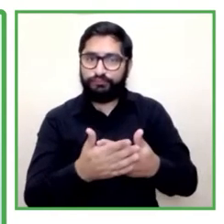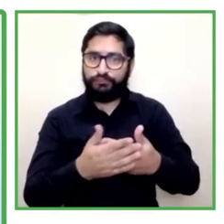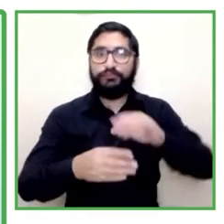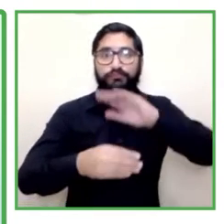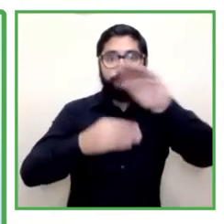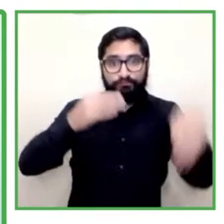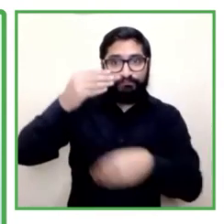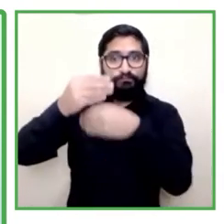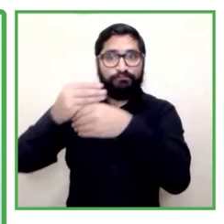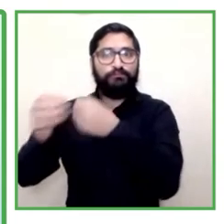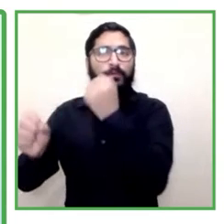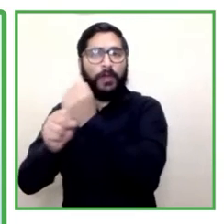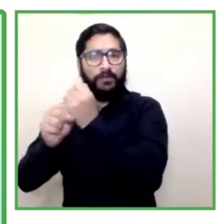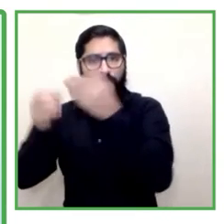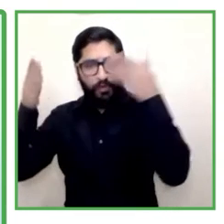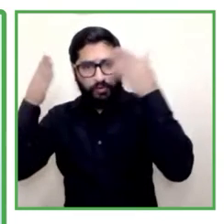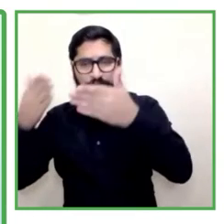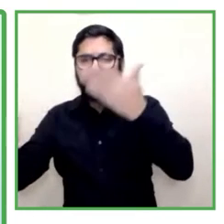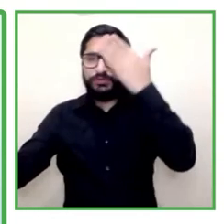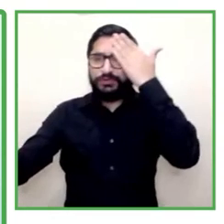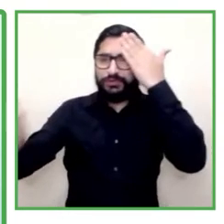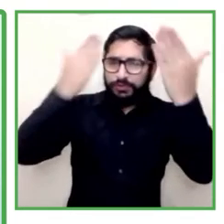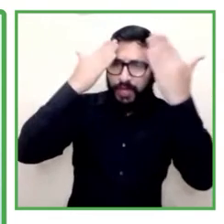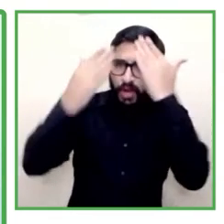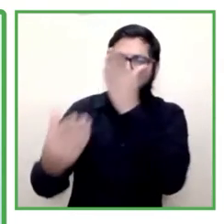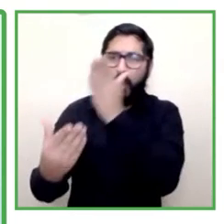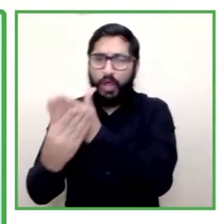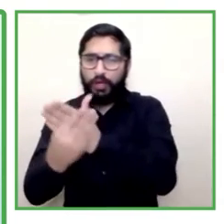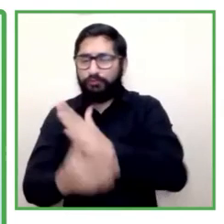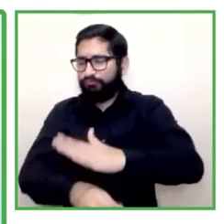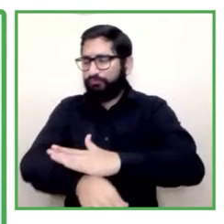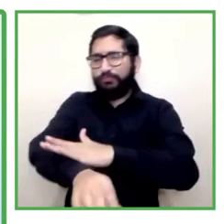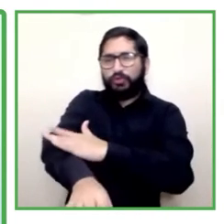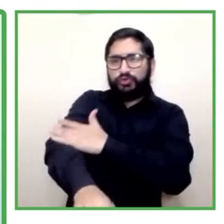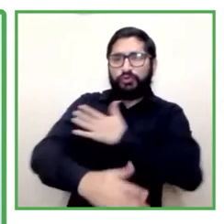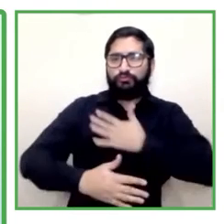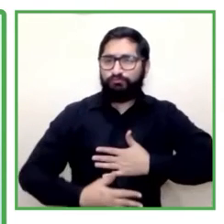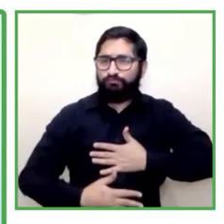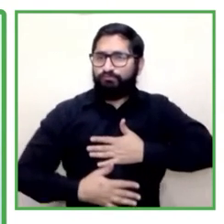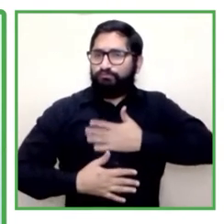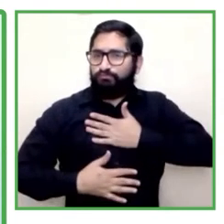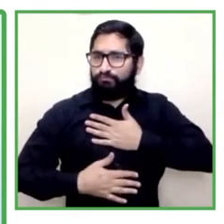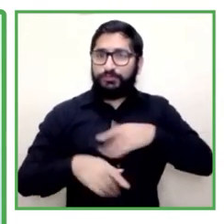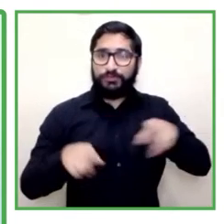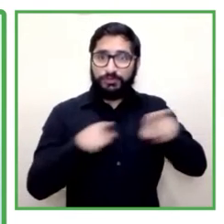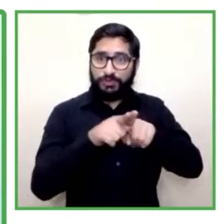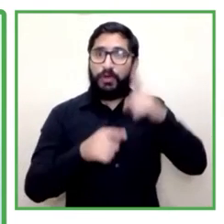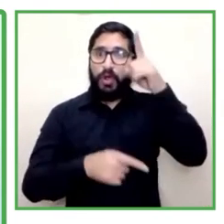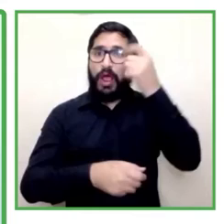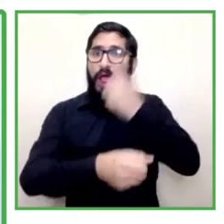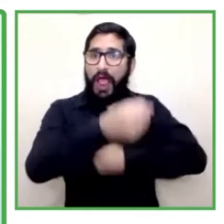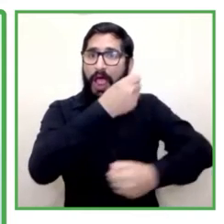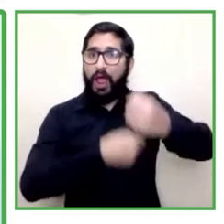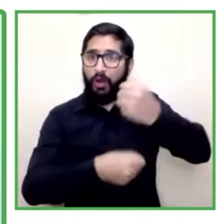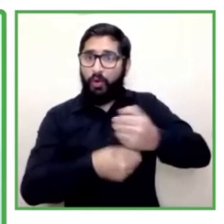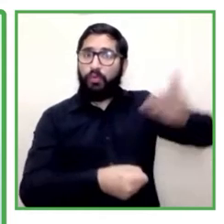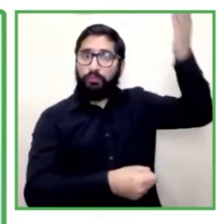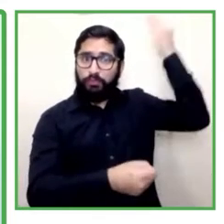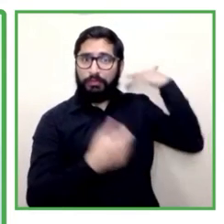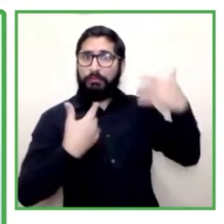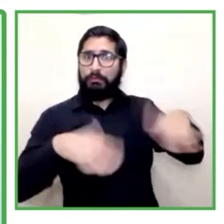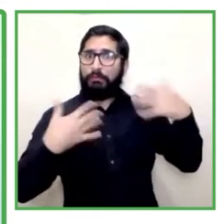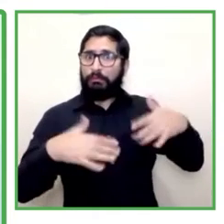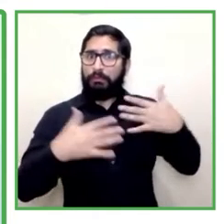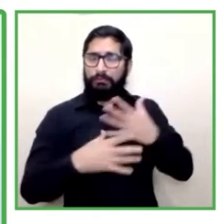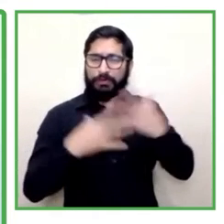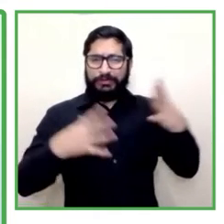donde es necesario, ya que en años anteriores hemos notado mucha resistencia desde ahí, a la parte laboral del programa, al componente de inclusión